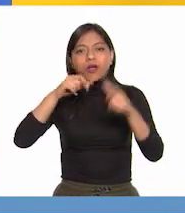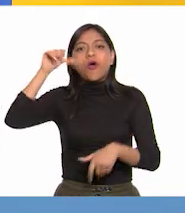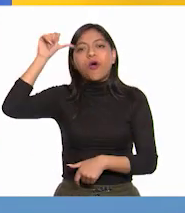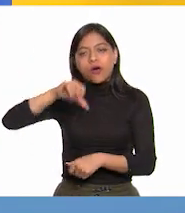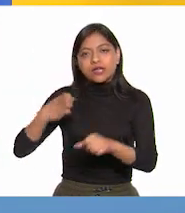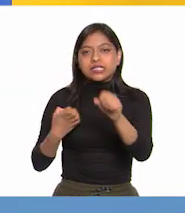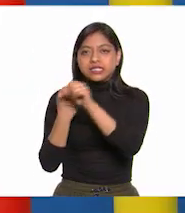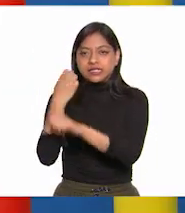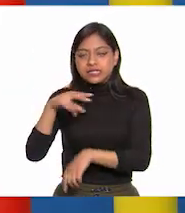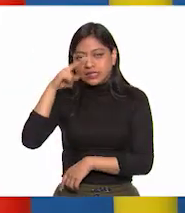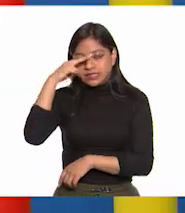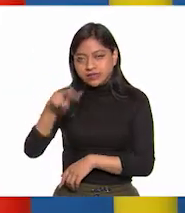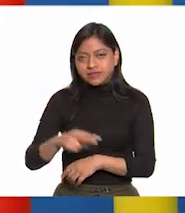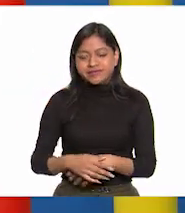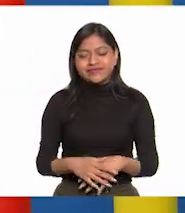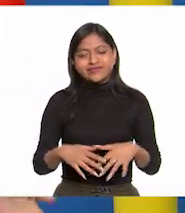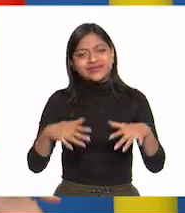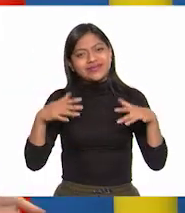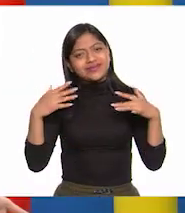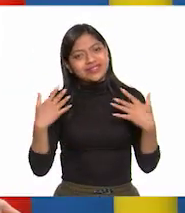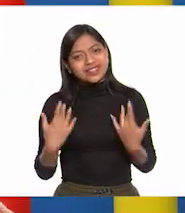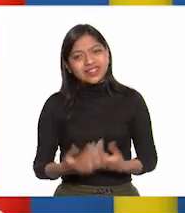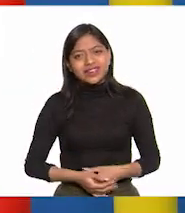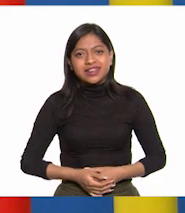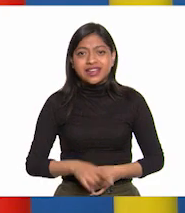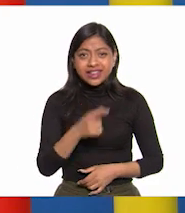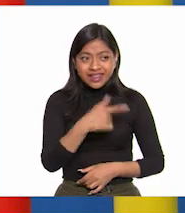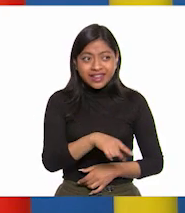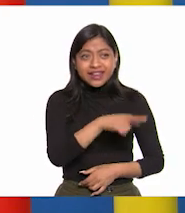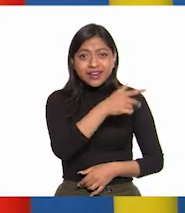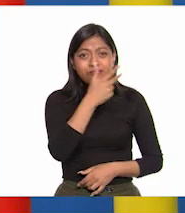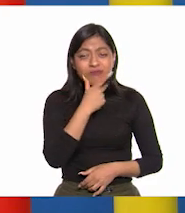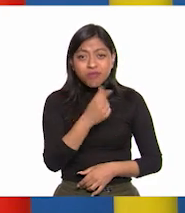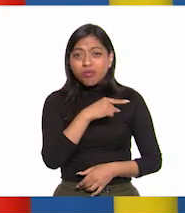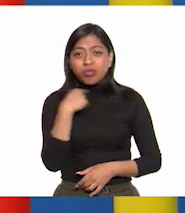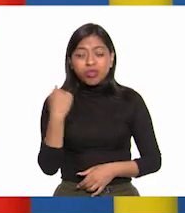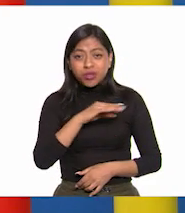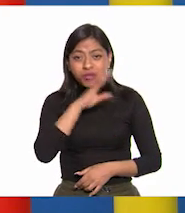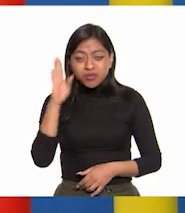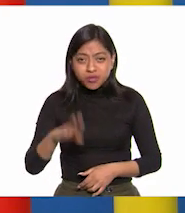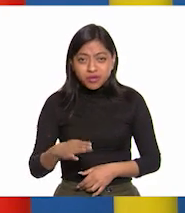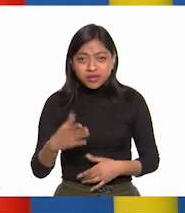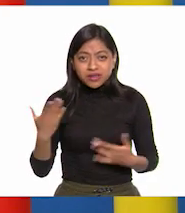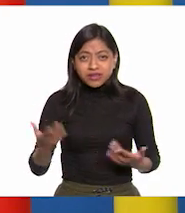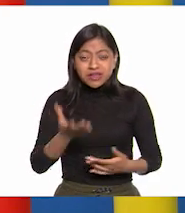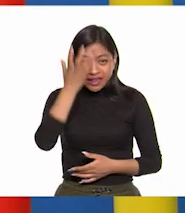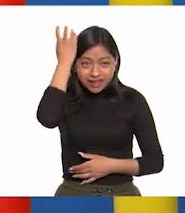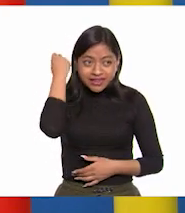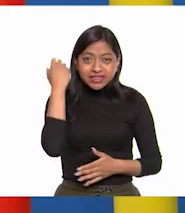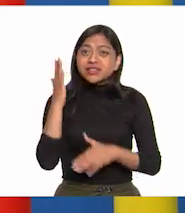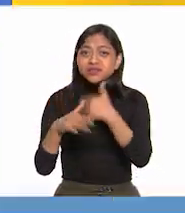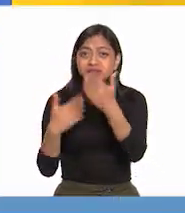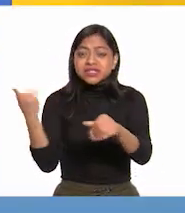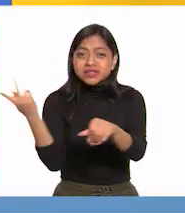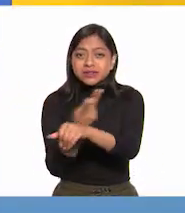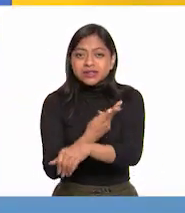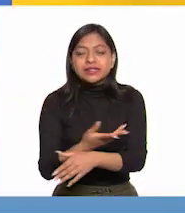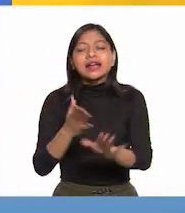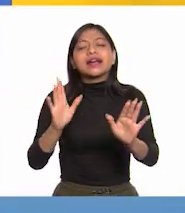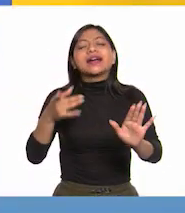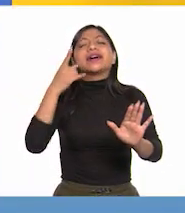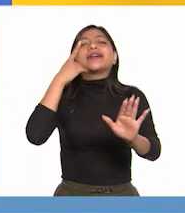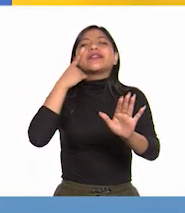de México. ¡Ay, maestra! ¿Y entonces qué pasó cuando asesinaron a José María Morelos? Ah,